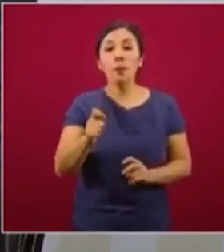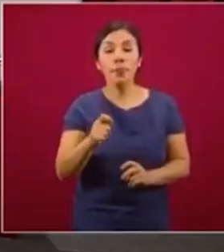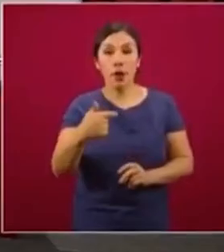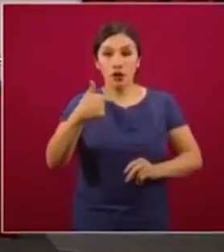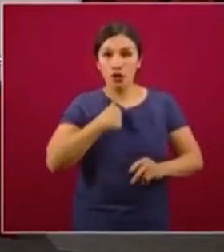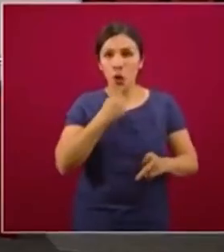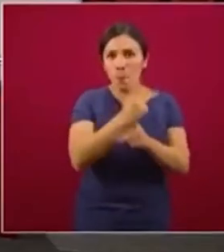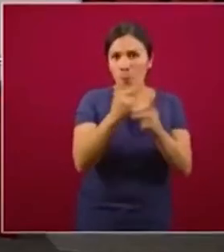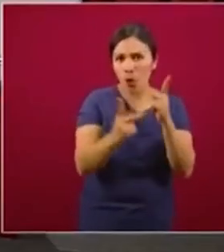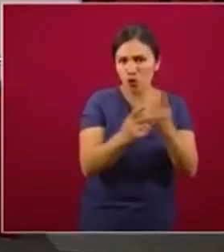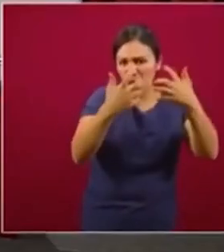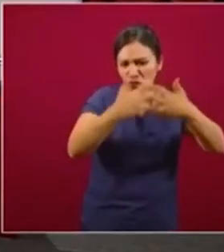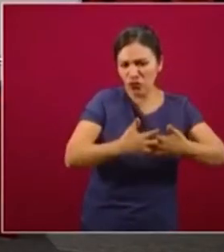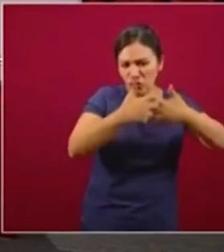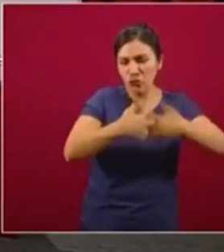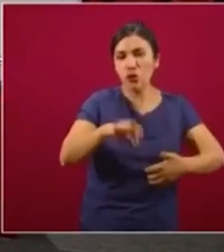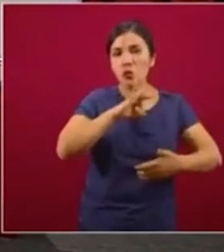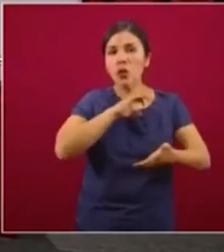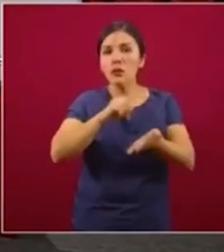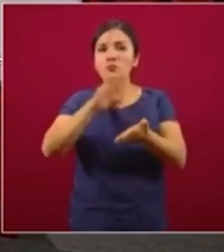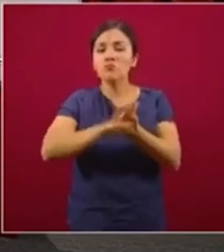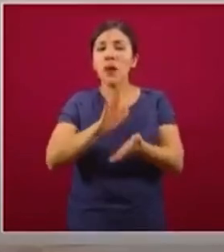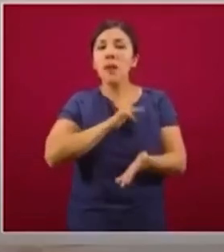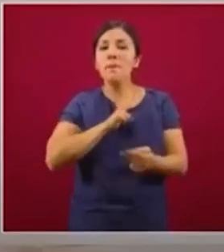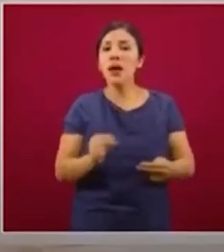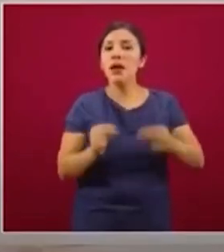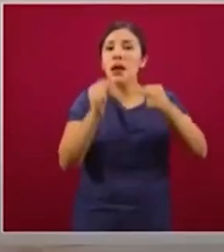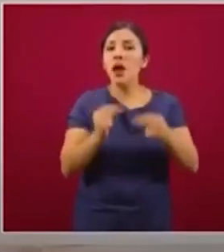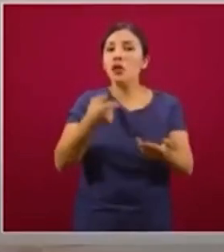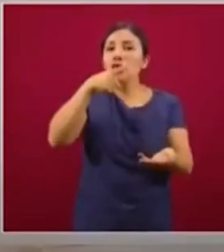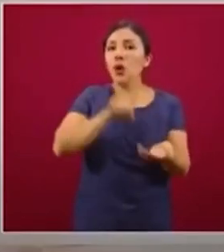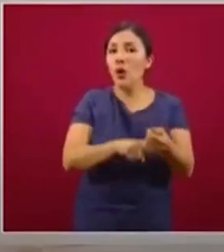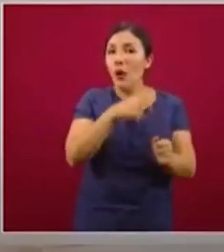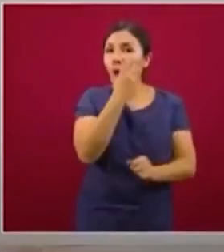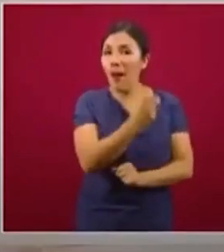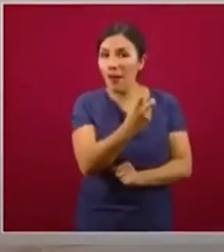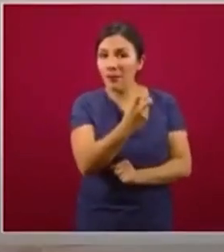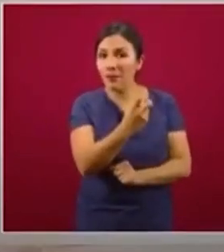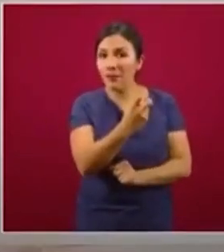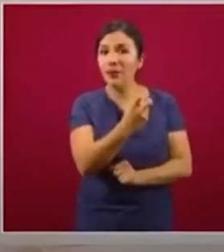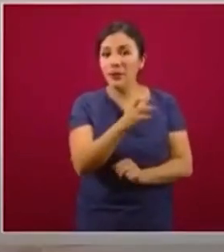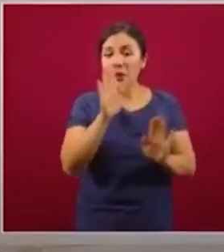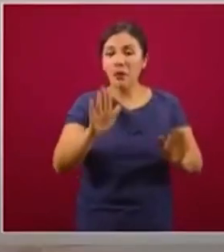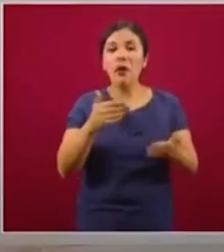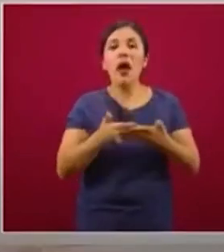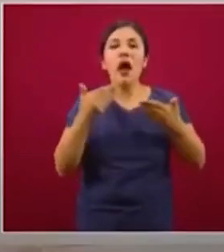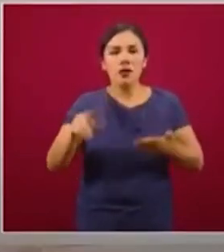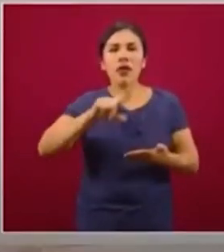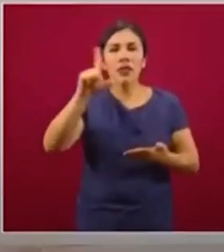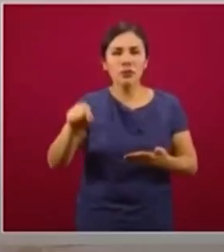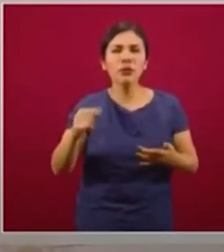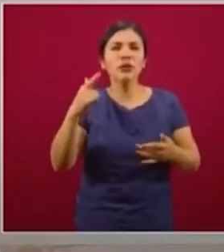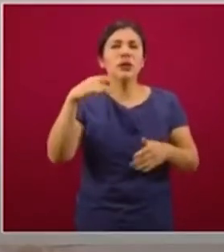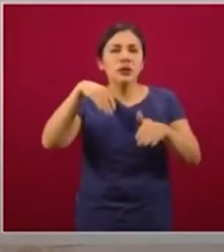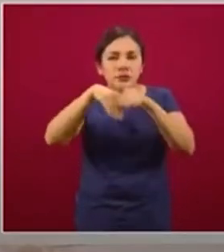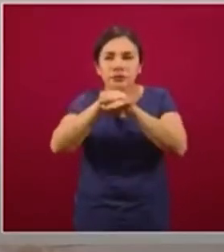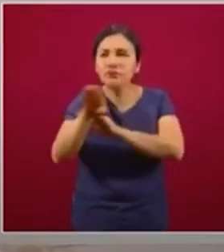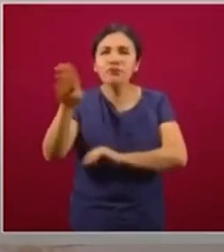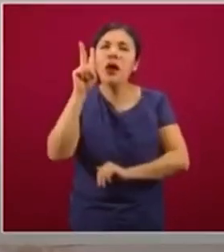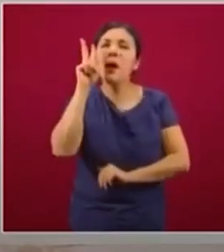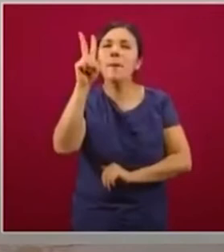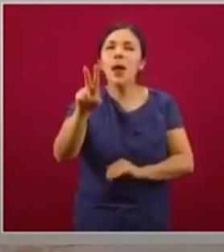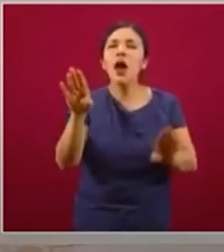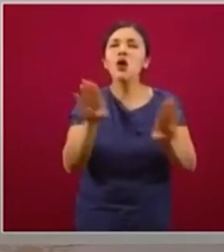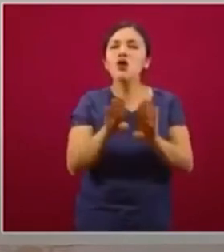productor pueda registrar su negocio en la plataforma. Ahora Luis nos va a dar un recorrido de cómo